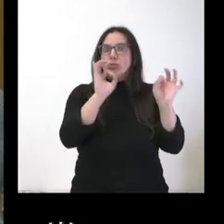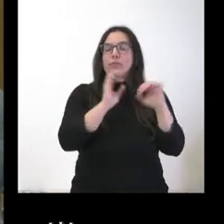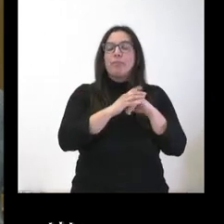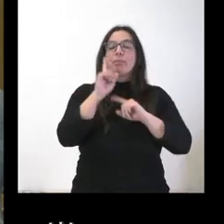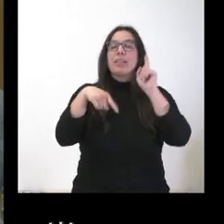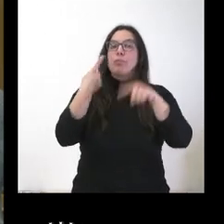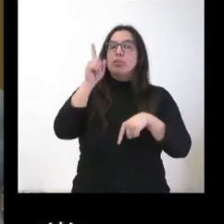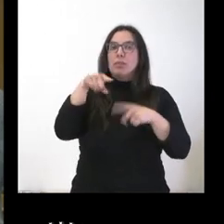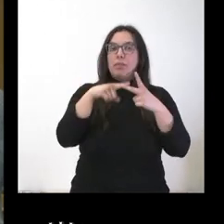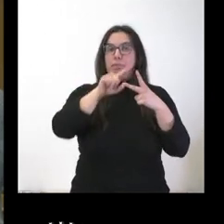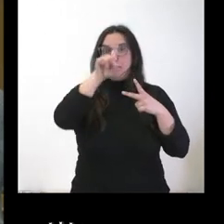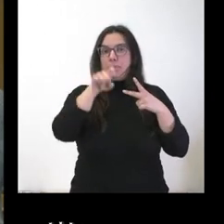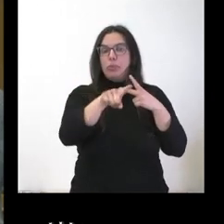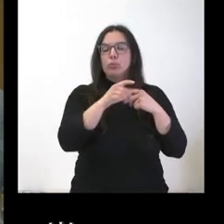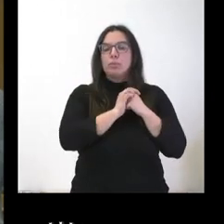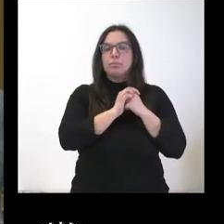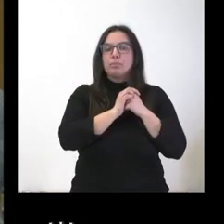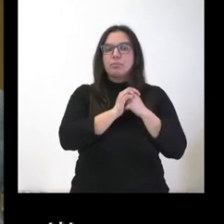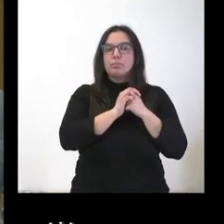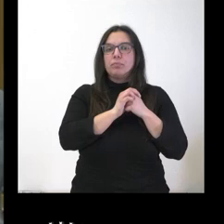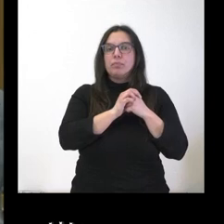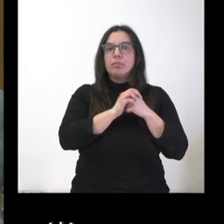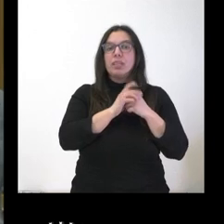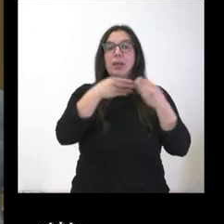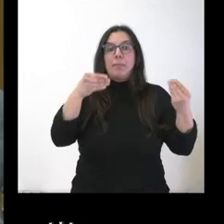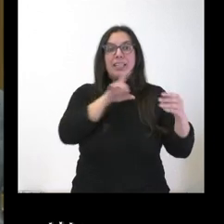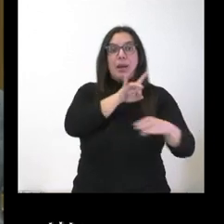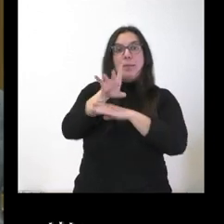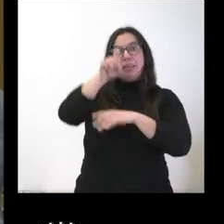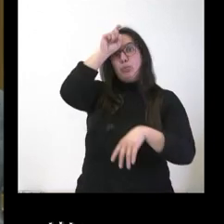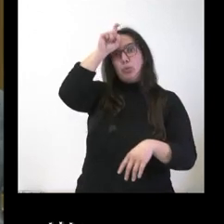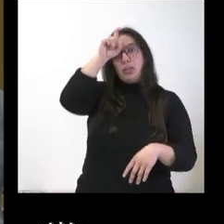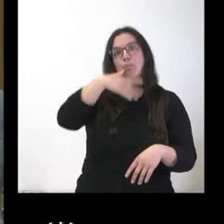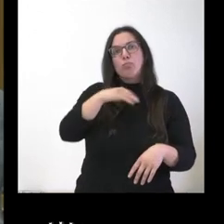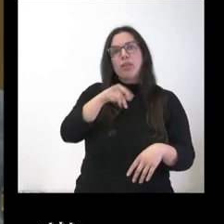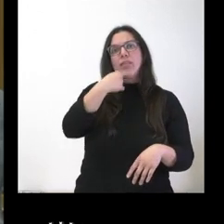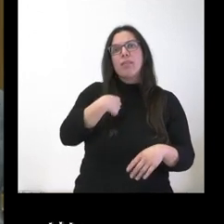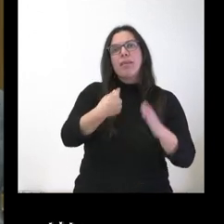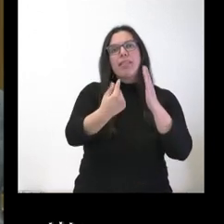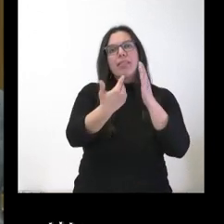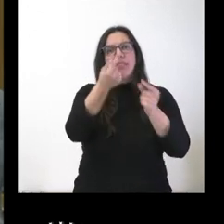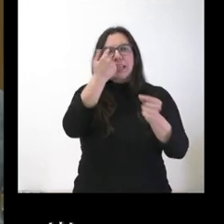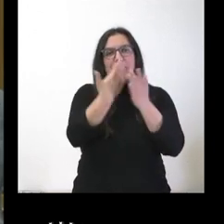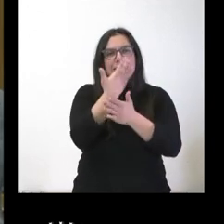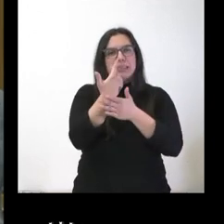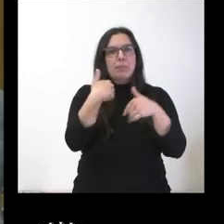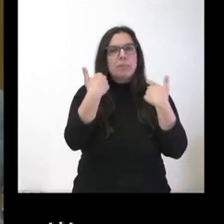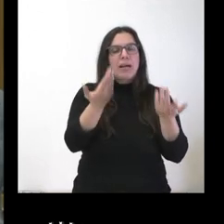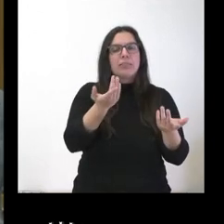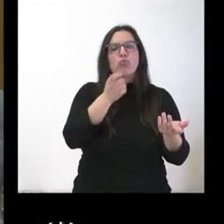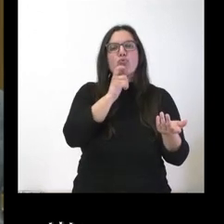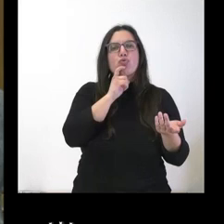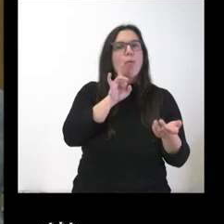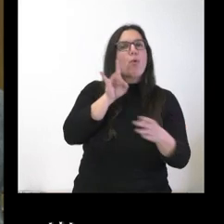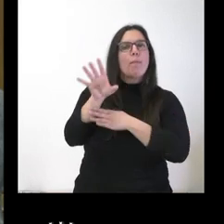preguntar también el material que van a mandar a Turquía, si nos puede dar algún detalle más de cómo se va a